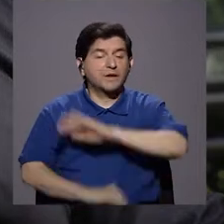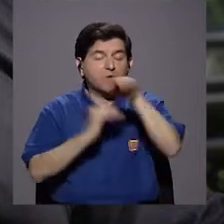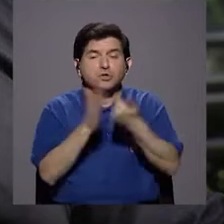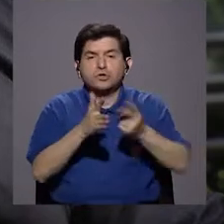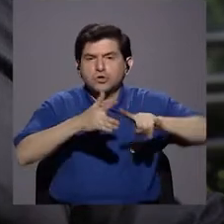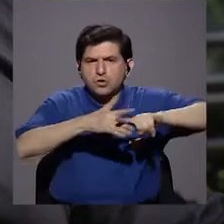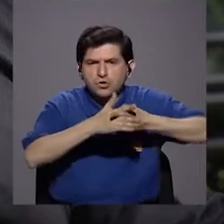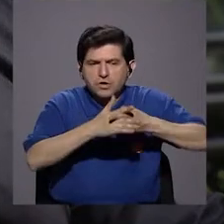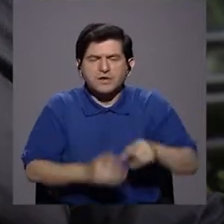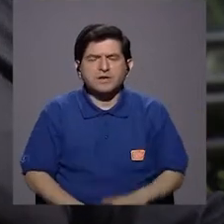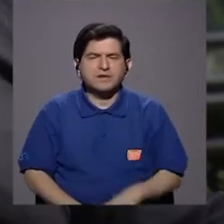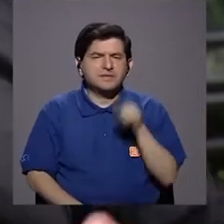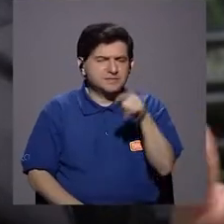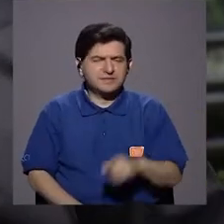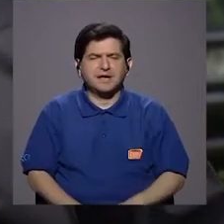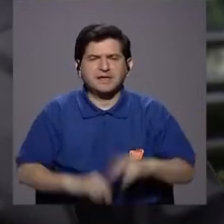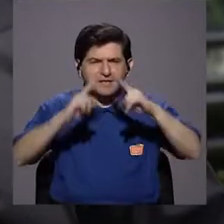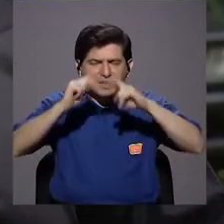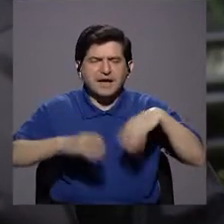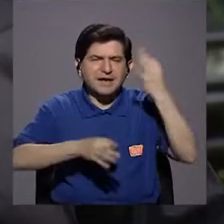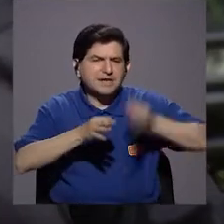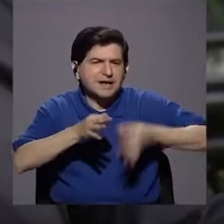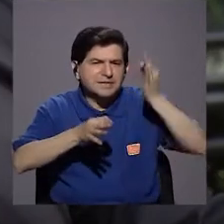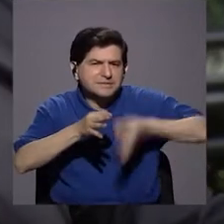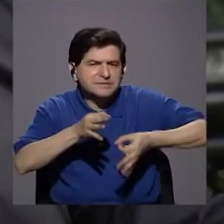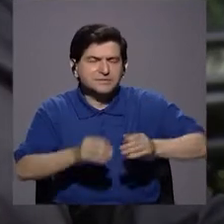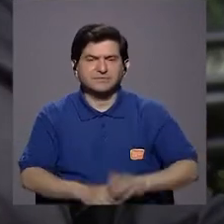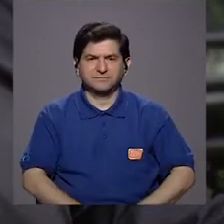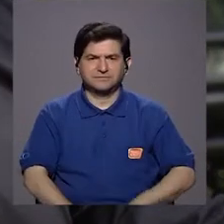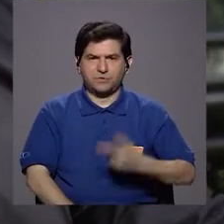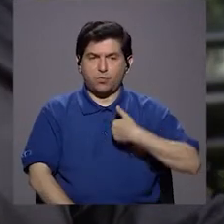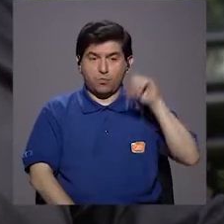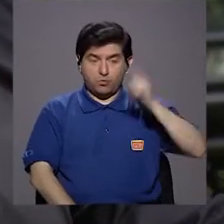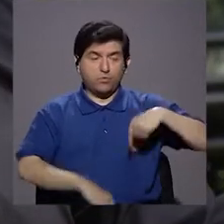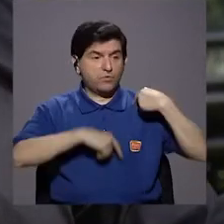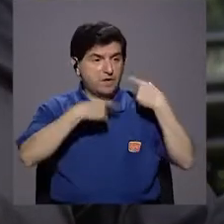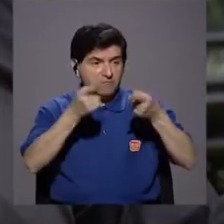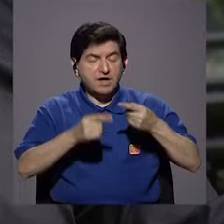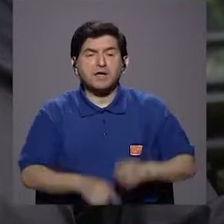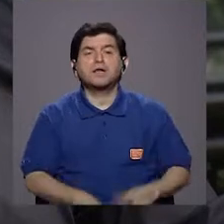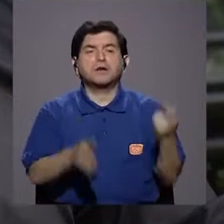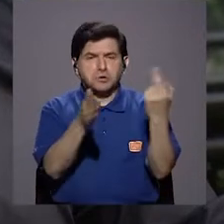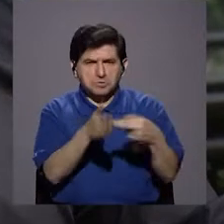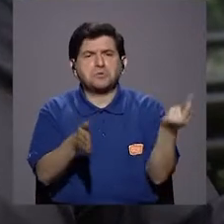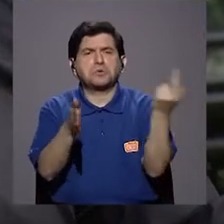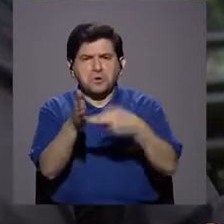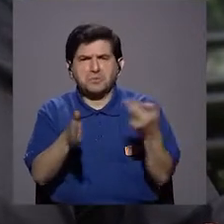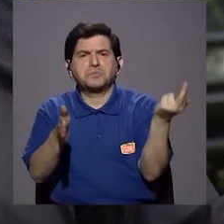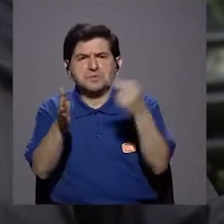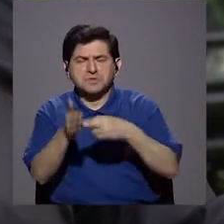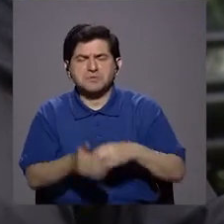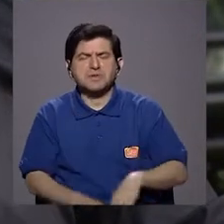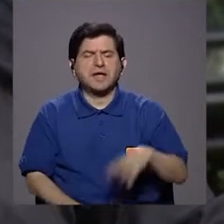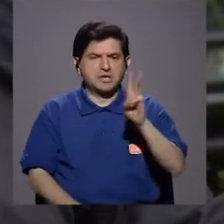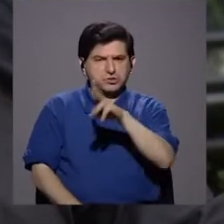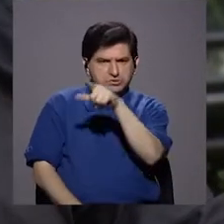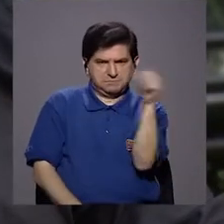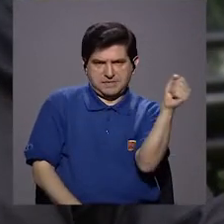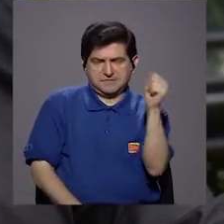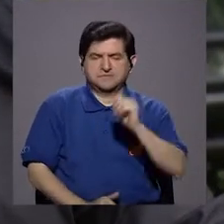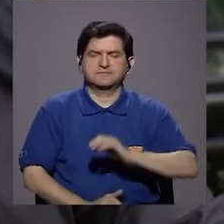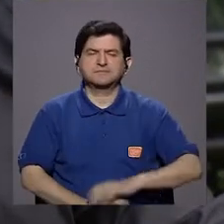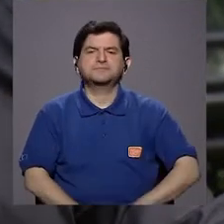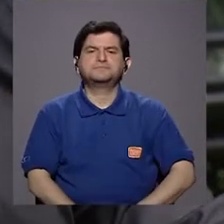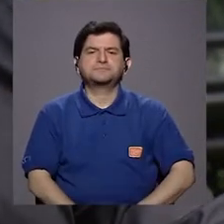es que todo inicia más bien en las revisiones más sencillas. Uno debiera de ir consistentemente por lo menos cada seis